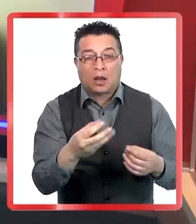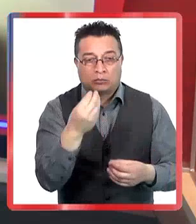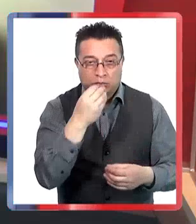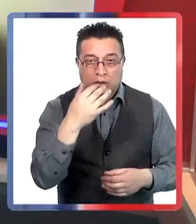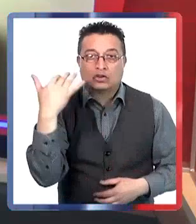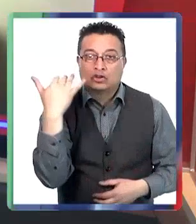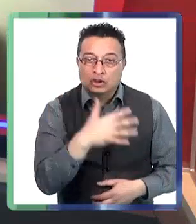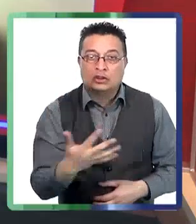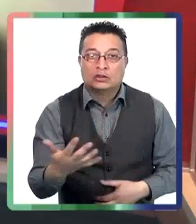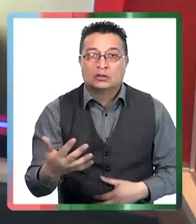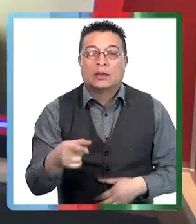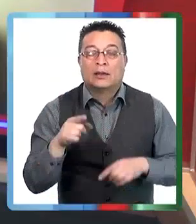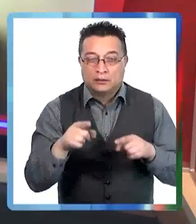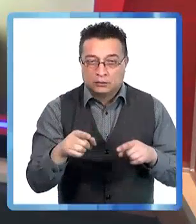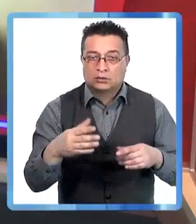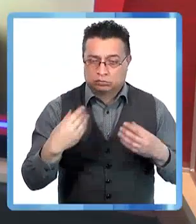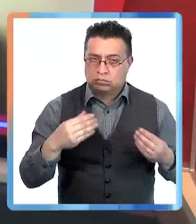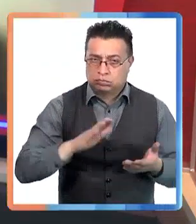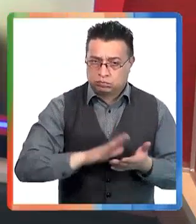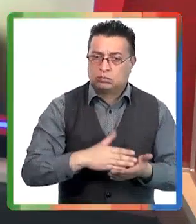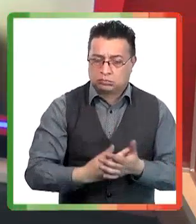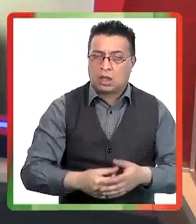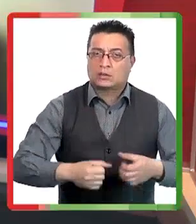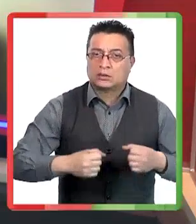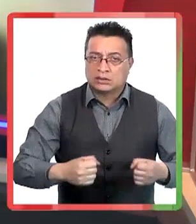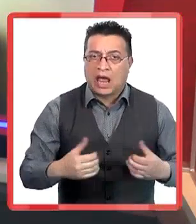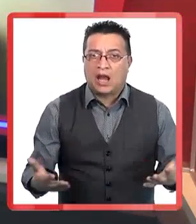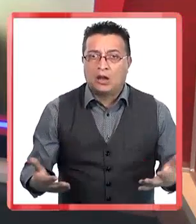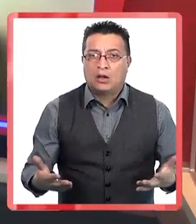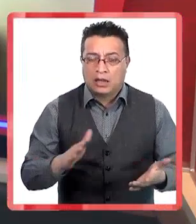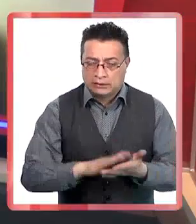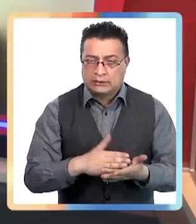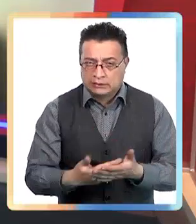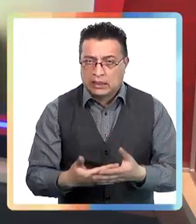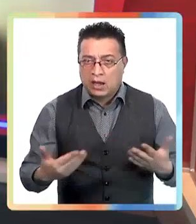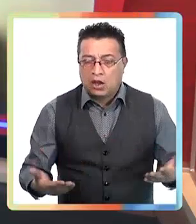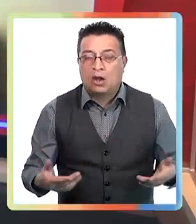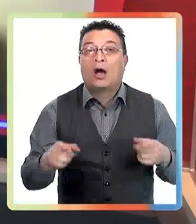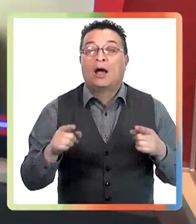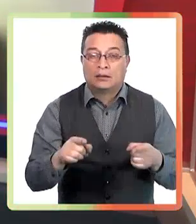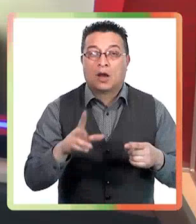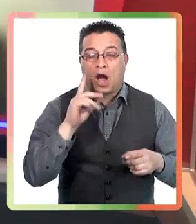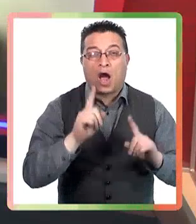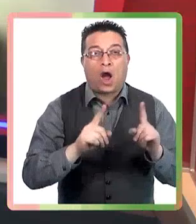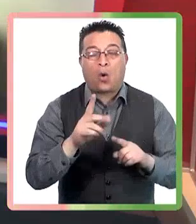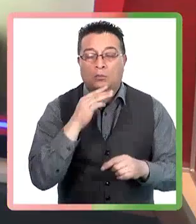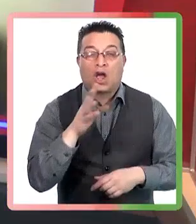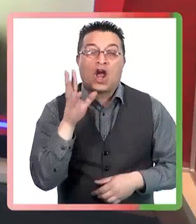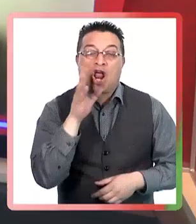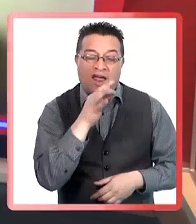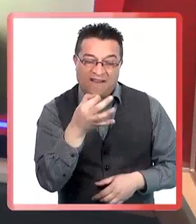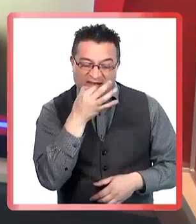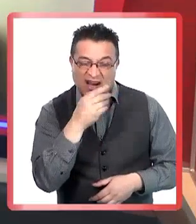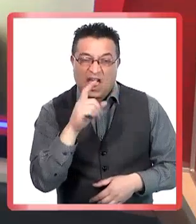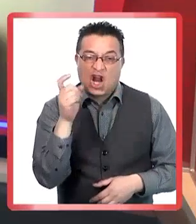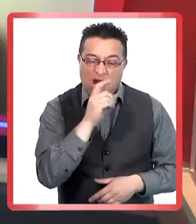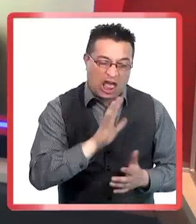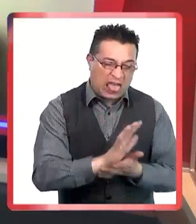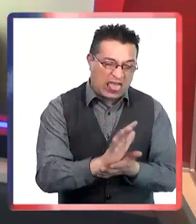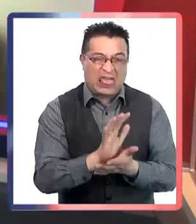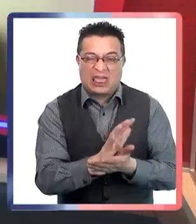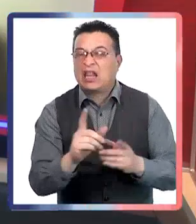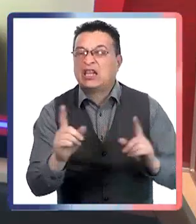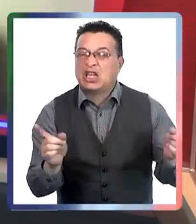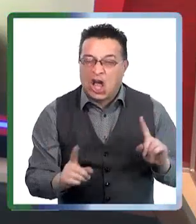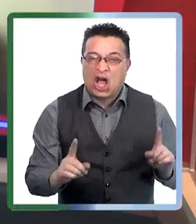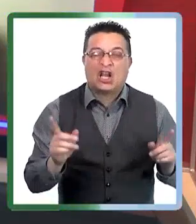cuenta que era rico. Entonces ese ejercicio es bien sano, Es bien sano. A lo mejor, sí, claro, a alguien le choca, no sé, el color verde, el color rojo, pero a